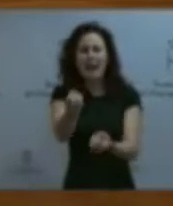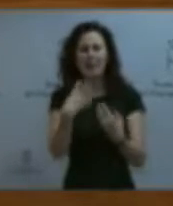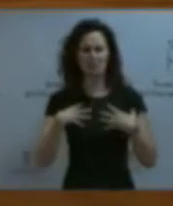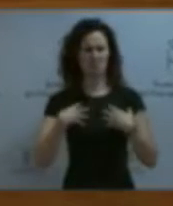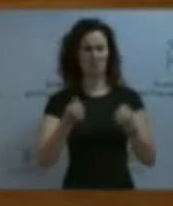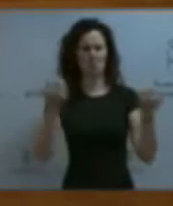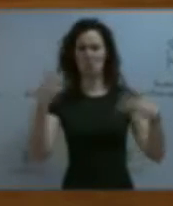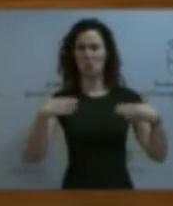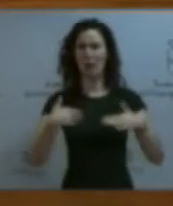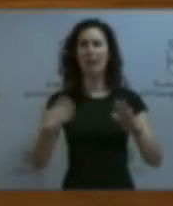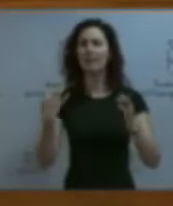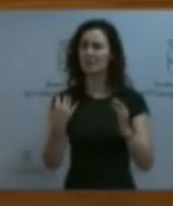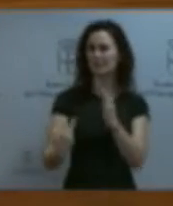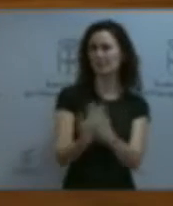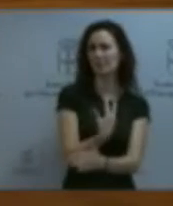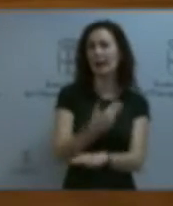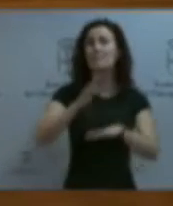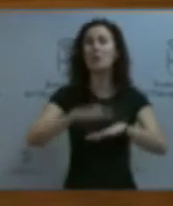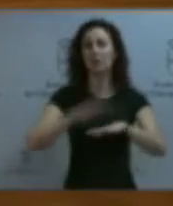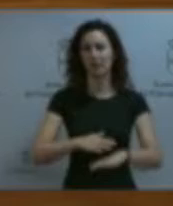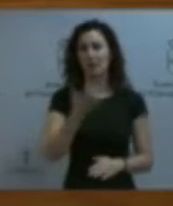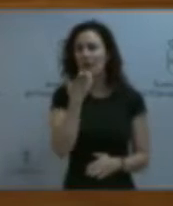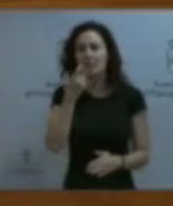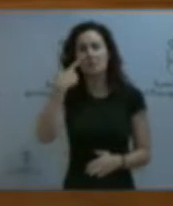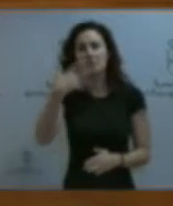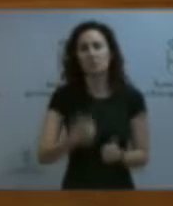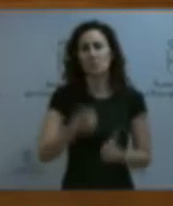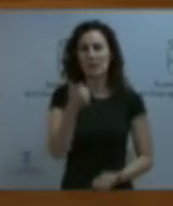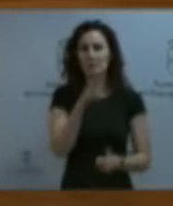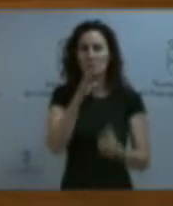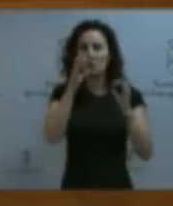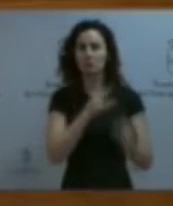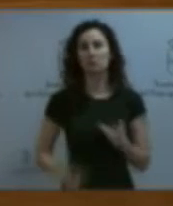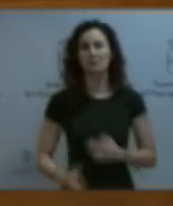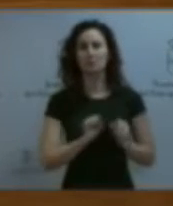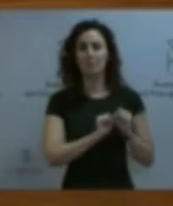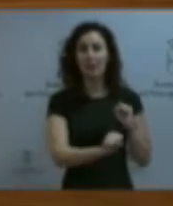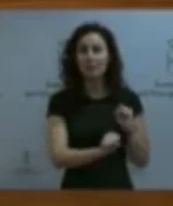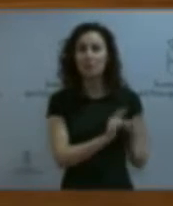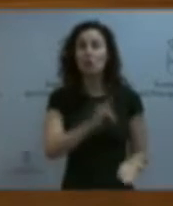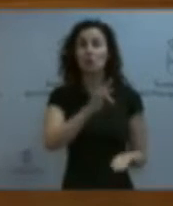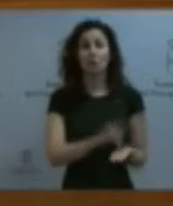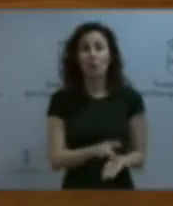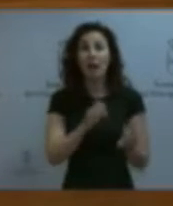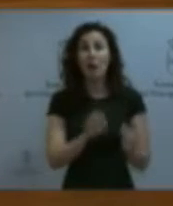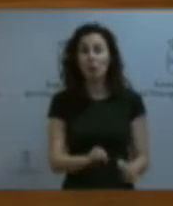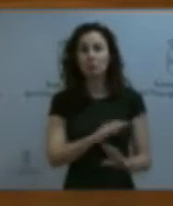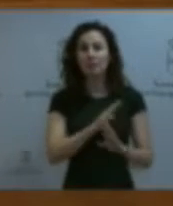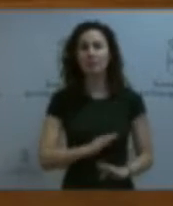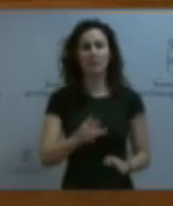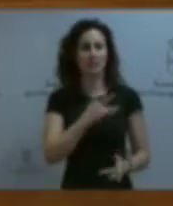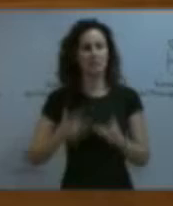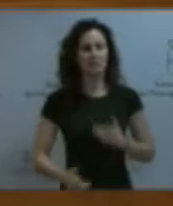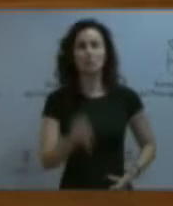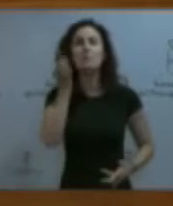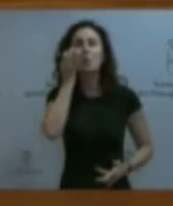que nos expliquen por qué, y vamos a usar el ejemplo más conocido, la población sigue conociendo los síntomas de infarto cuando quien lo sufre es un hombre y no de los síntomas que presenta una mujer.